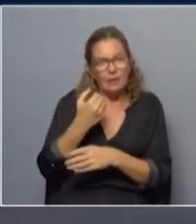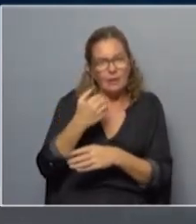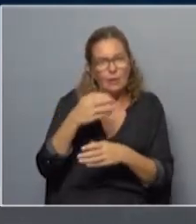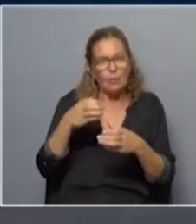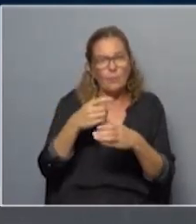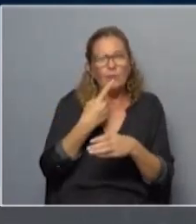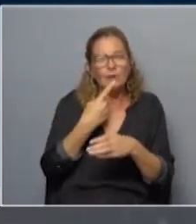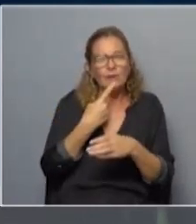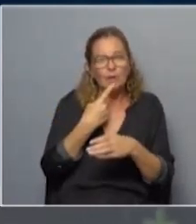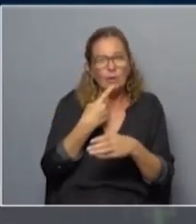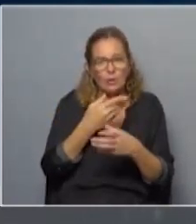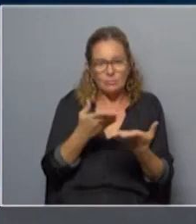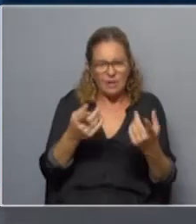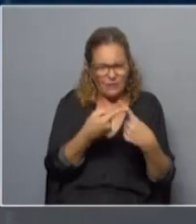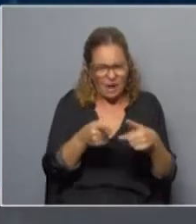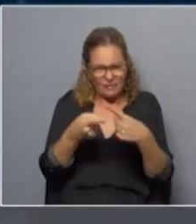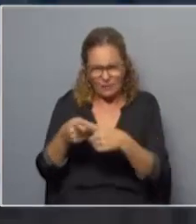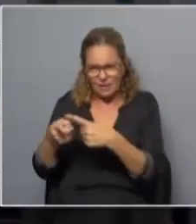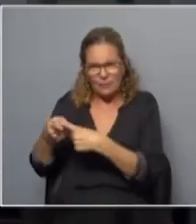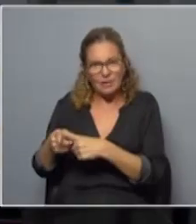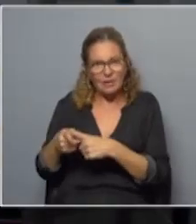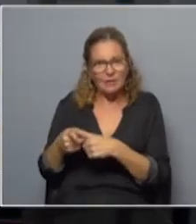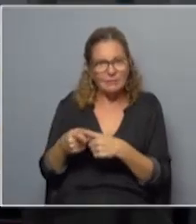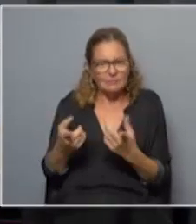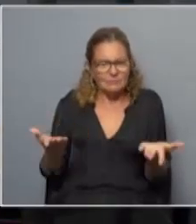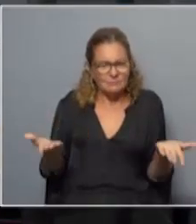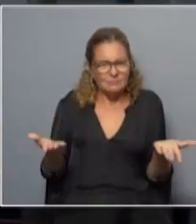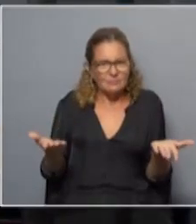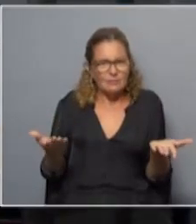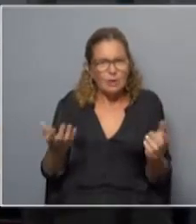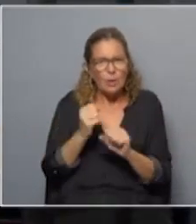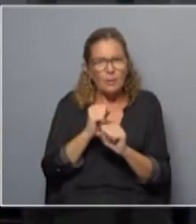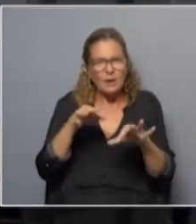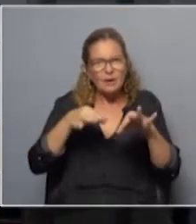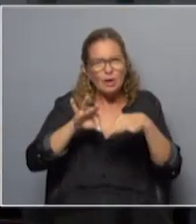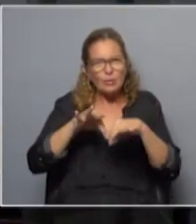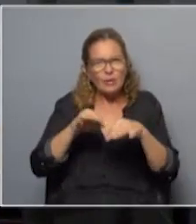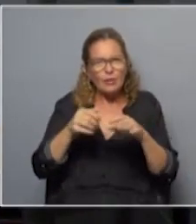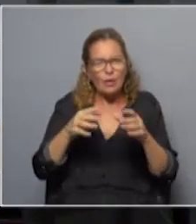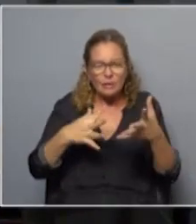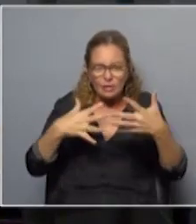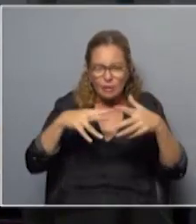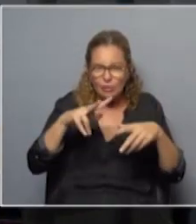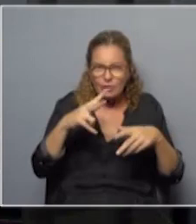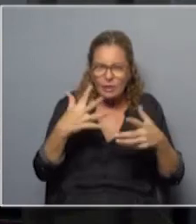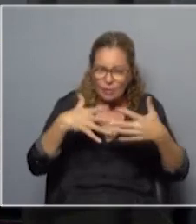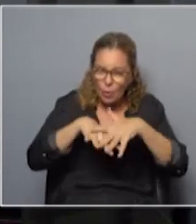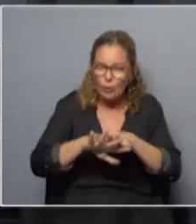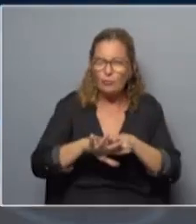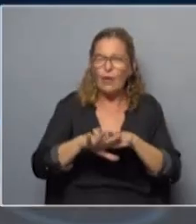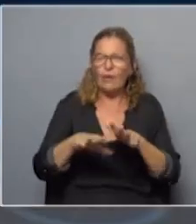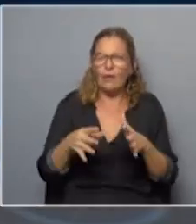Las diferencias son tan notables para que no pueda haber negociación, pueda haber articulación, no pueda haber inclusión.